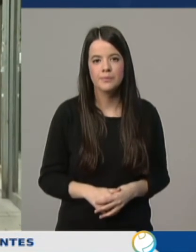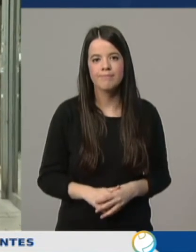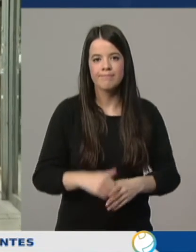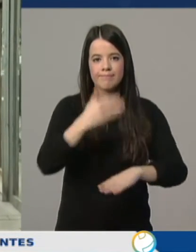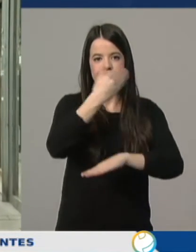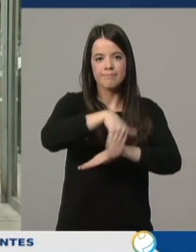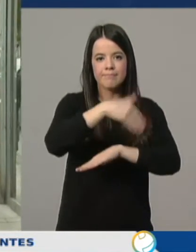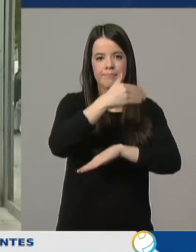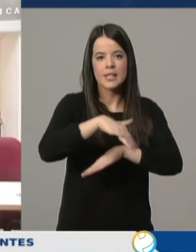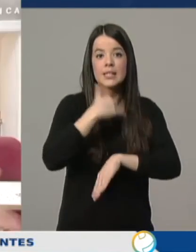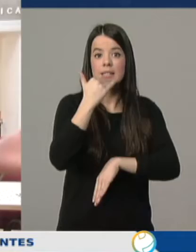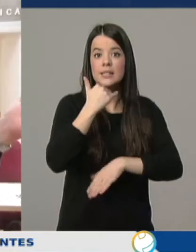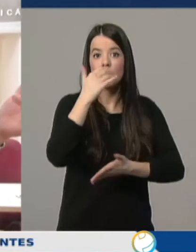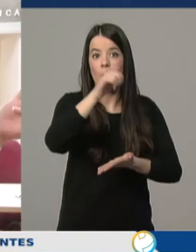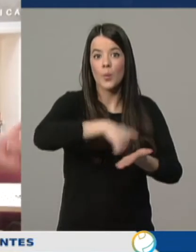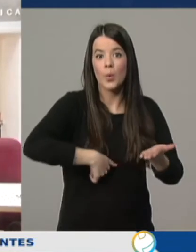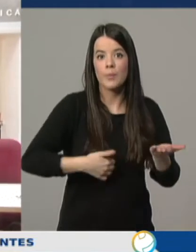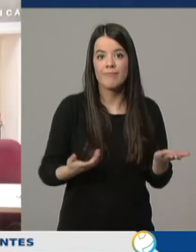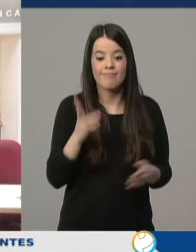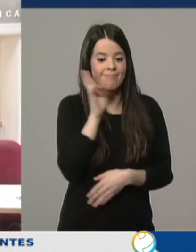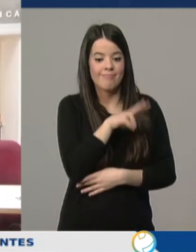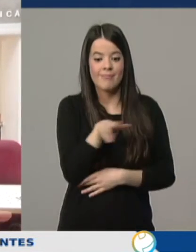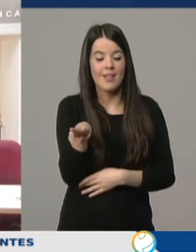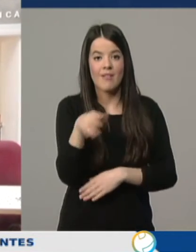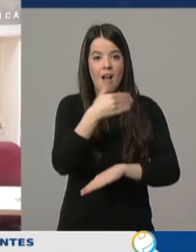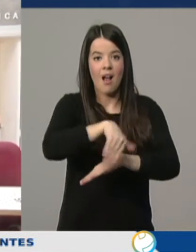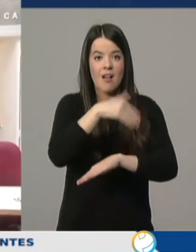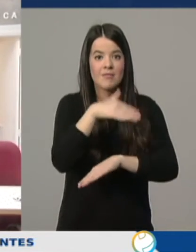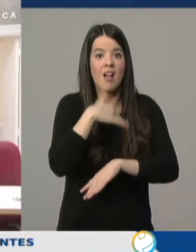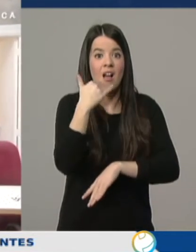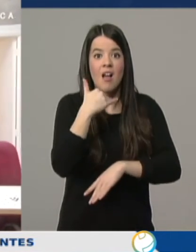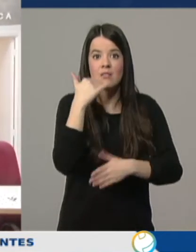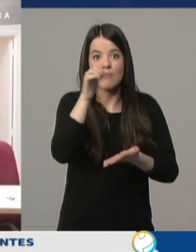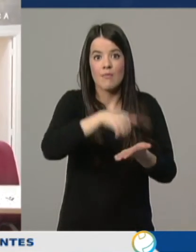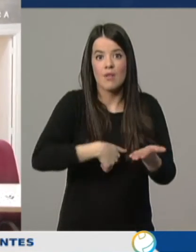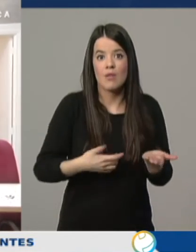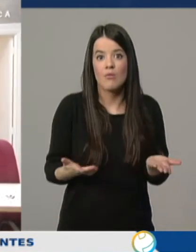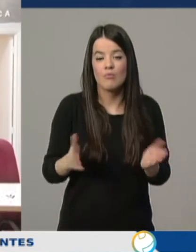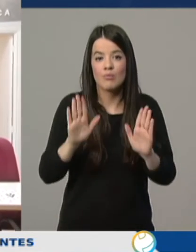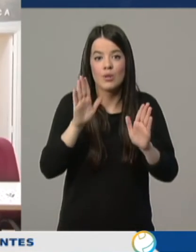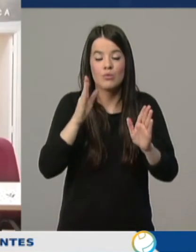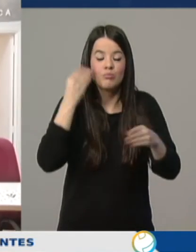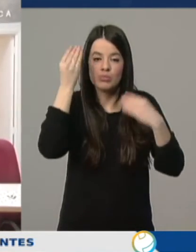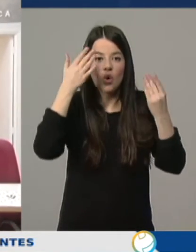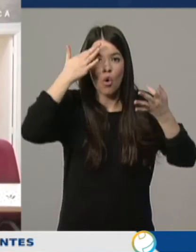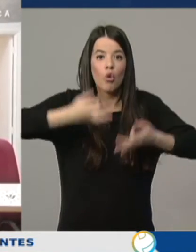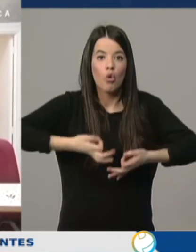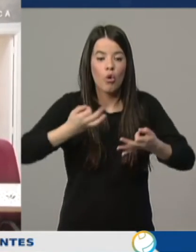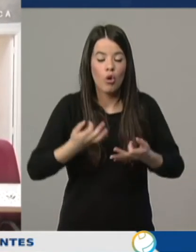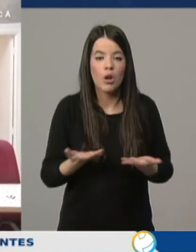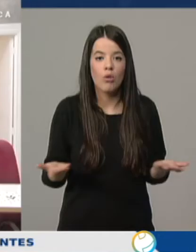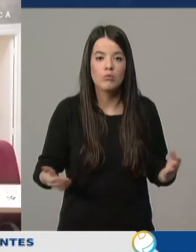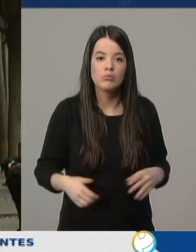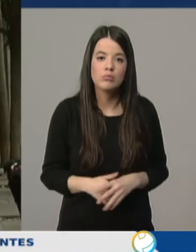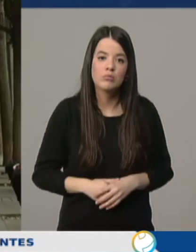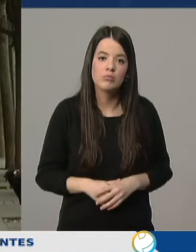Calles medio vacías. Ya se ve la calle. Está prácticamente vacía, pero yo creo que es lo más coherente y con lo más sentido común que